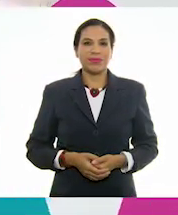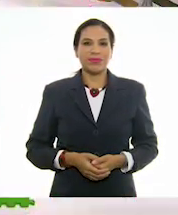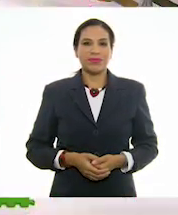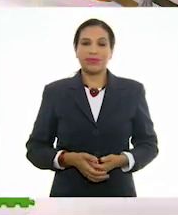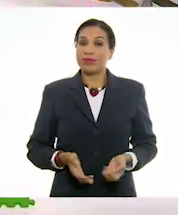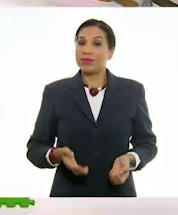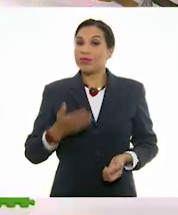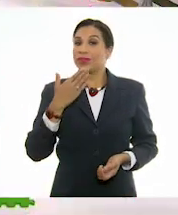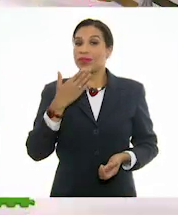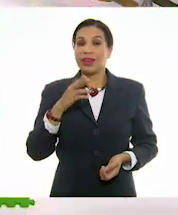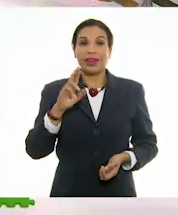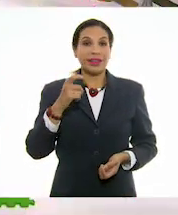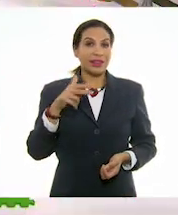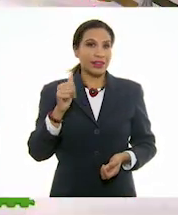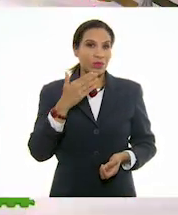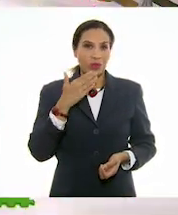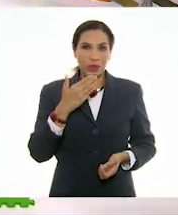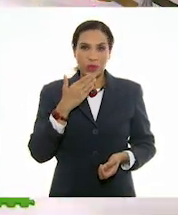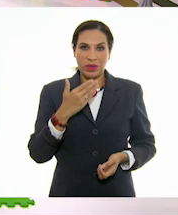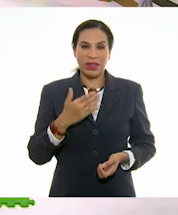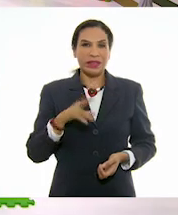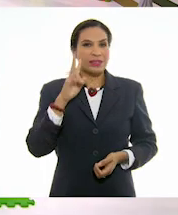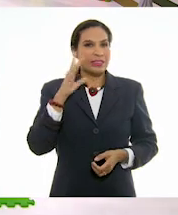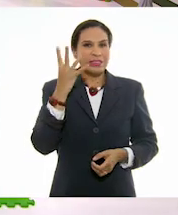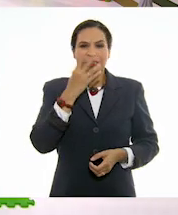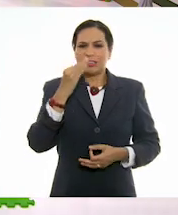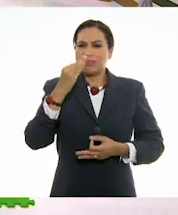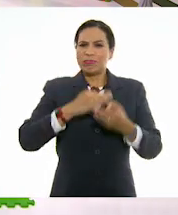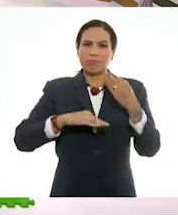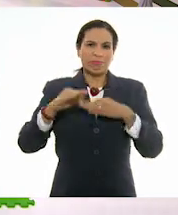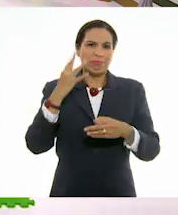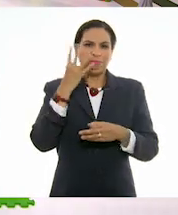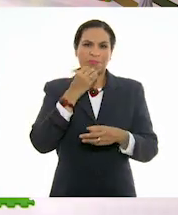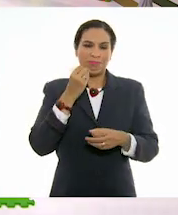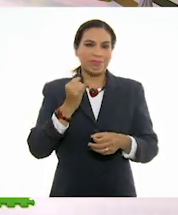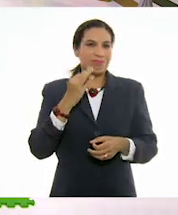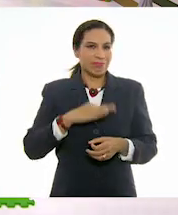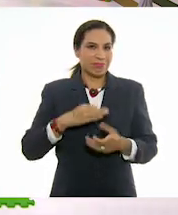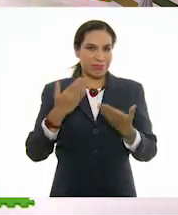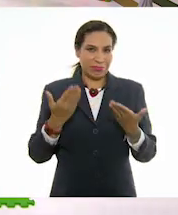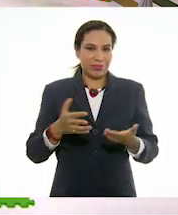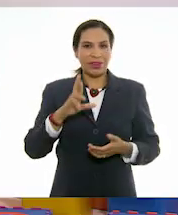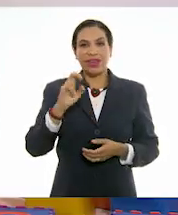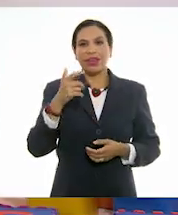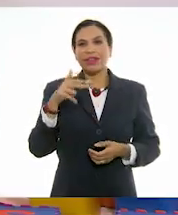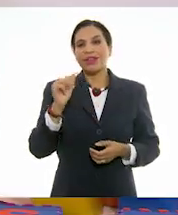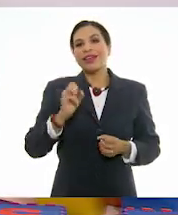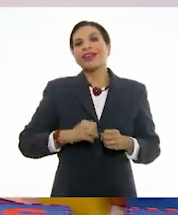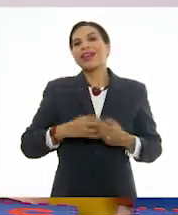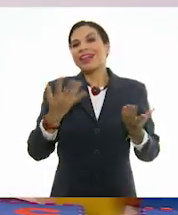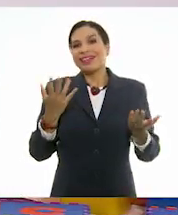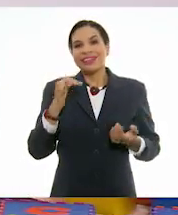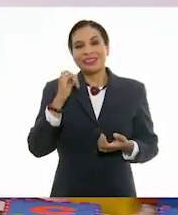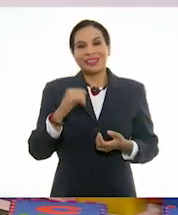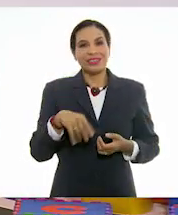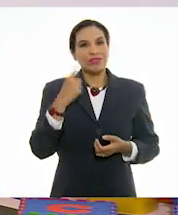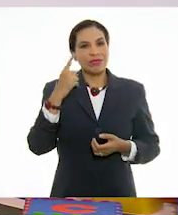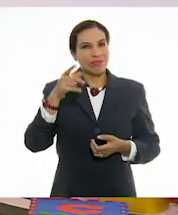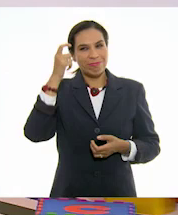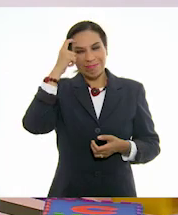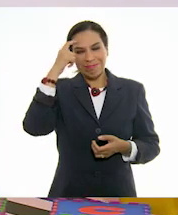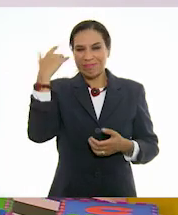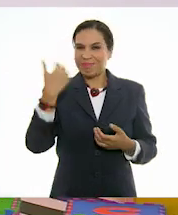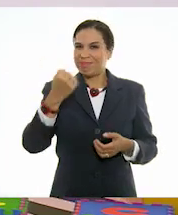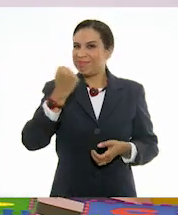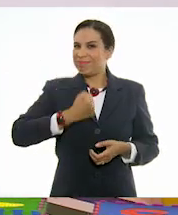¡Bravo, Regina! ¡Muy bien, Regina! Impecables todos los trabajos, ¿verdad? ¡Felicidades, Regina! ¡Claro que sí! Una creatividad